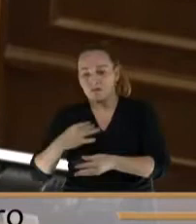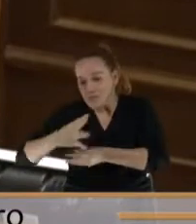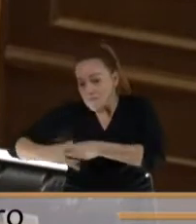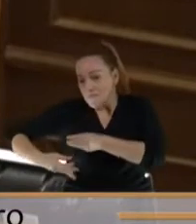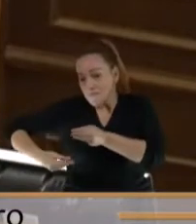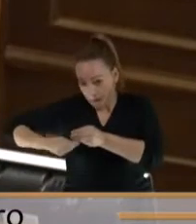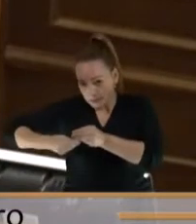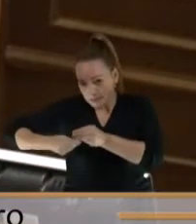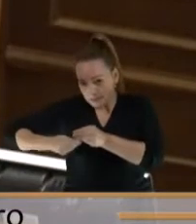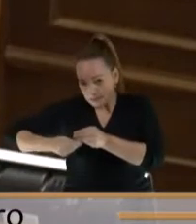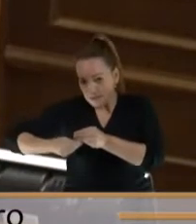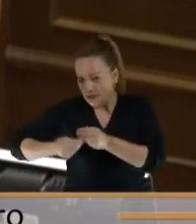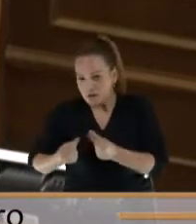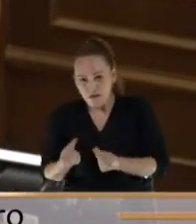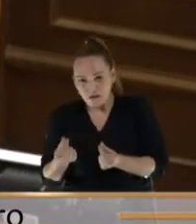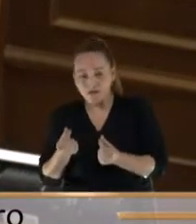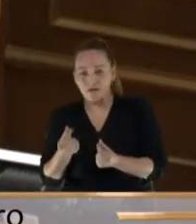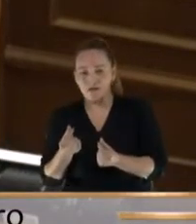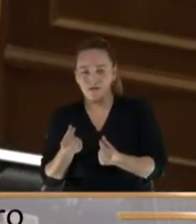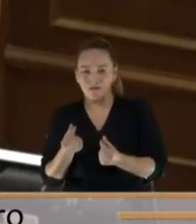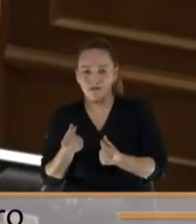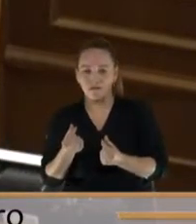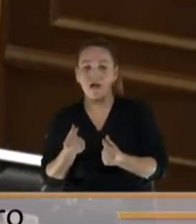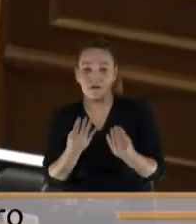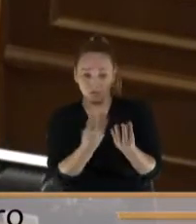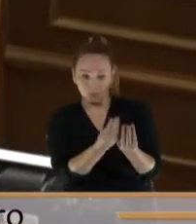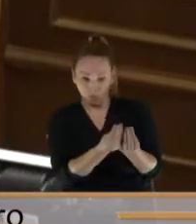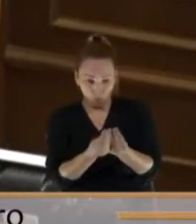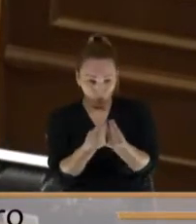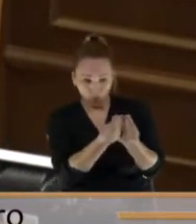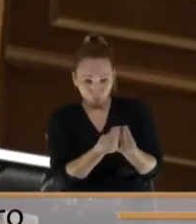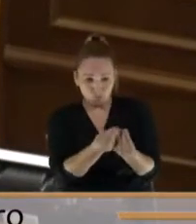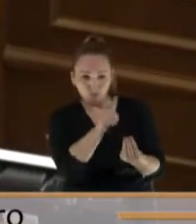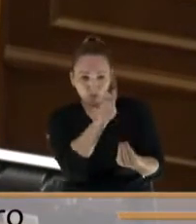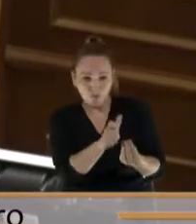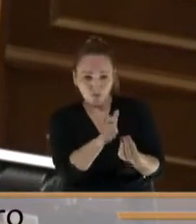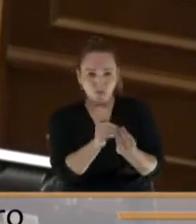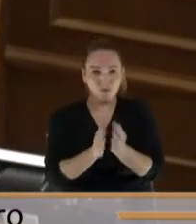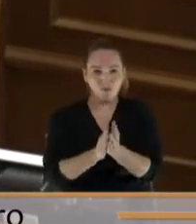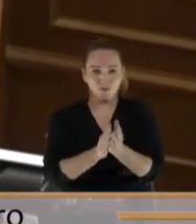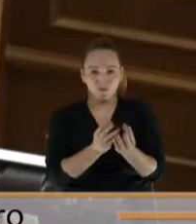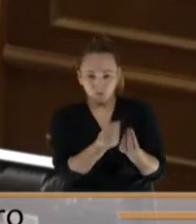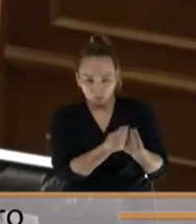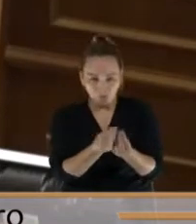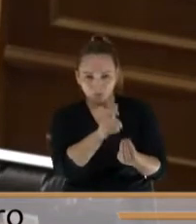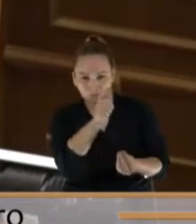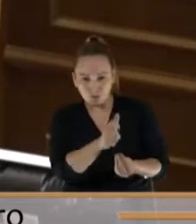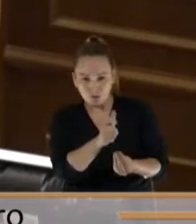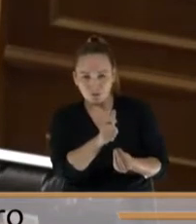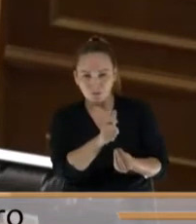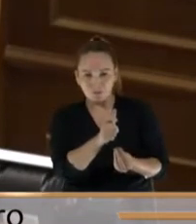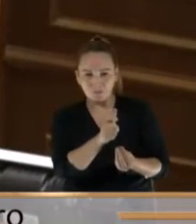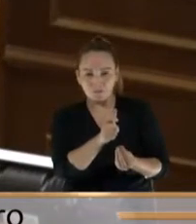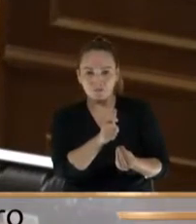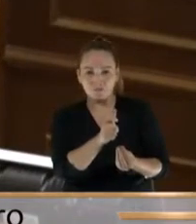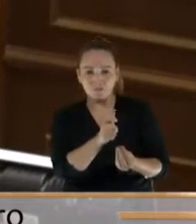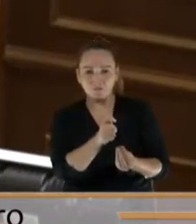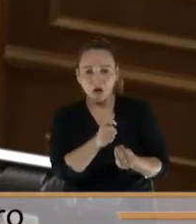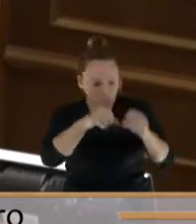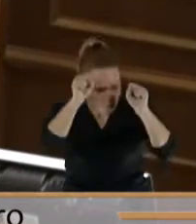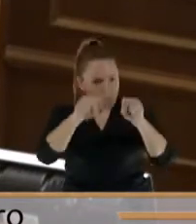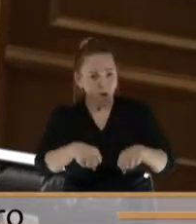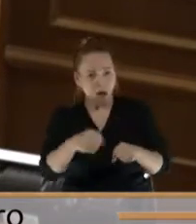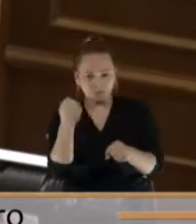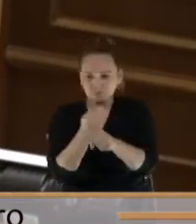donde le permite a estos servidores cosas de ninguna ninguna inhabilidad ellos